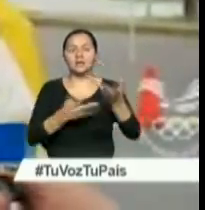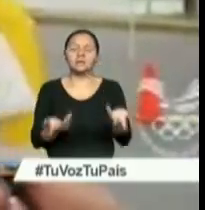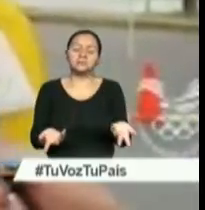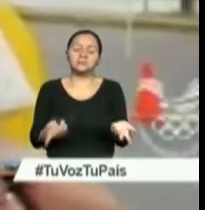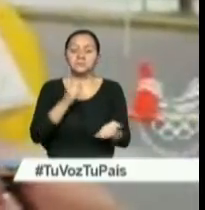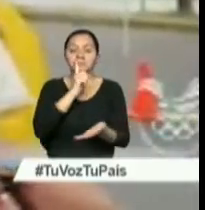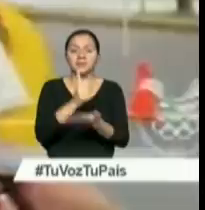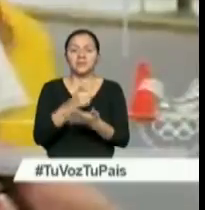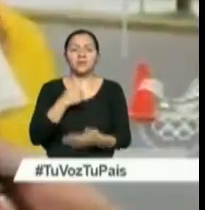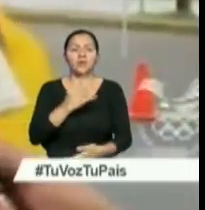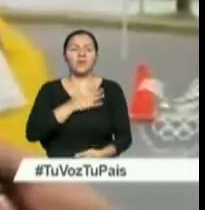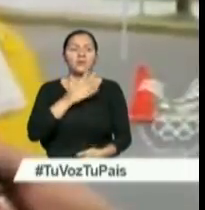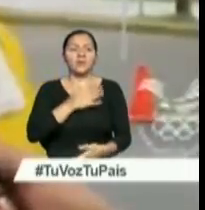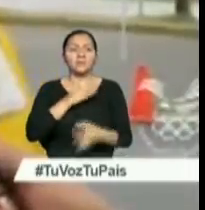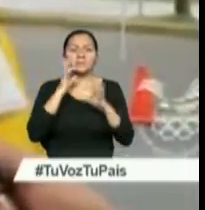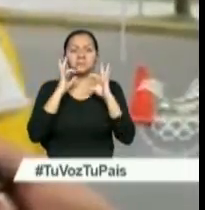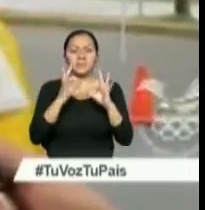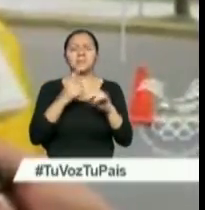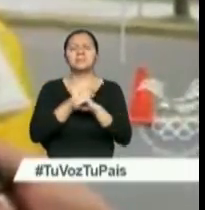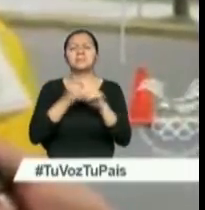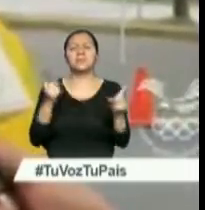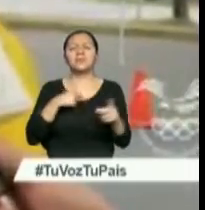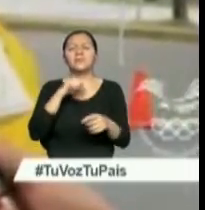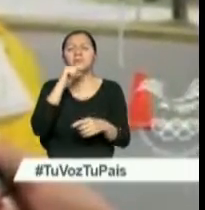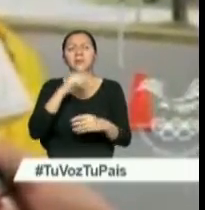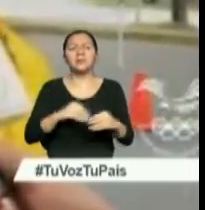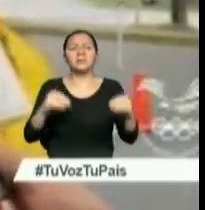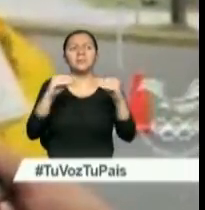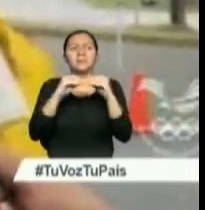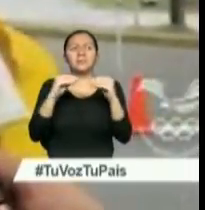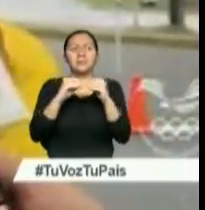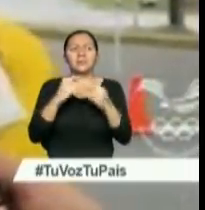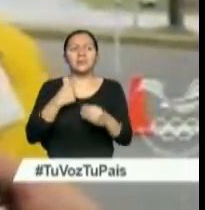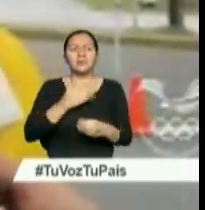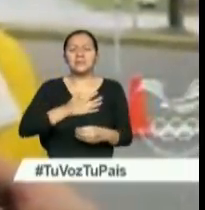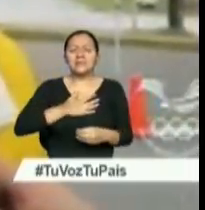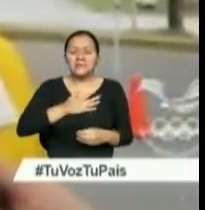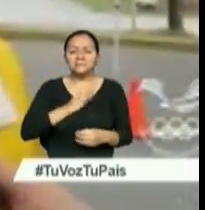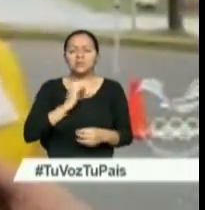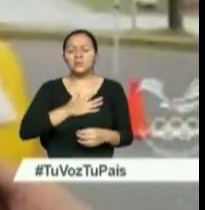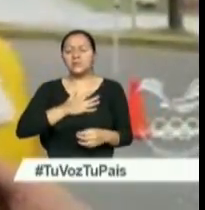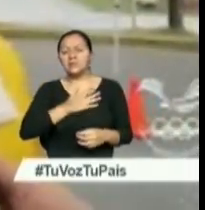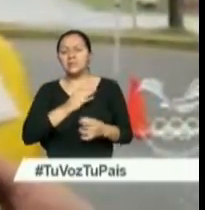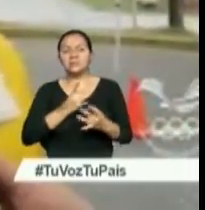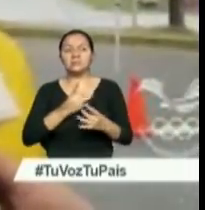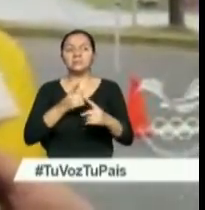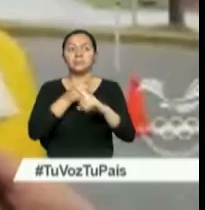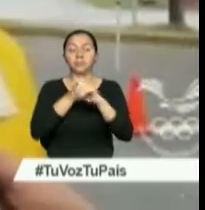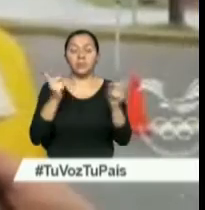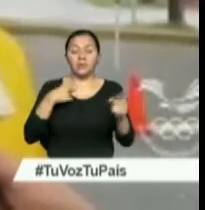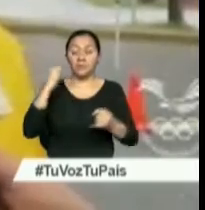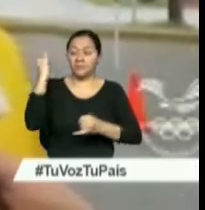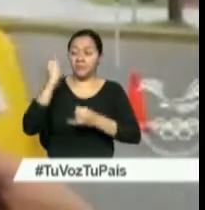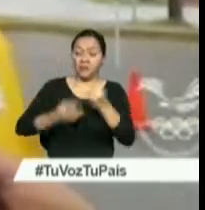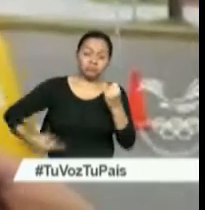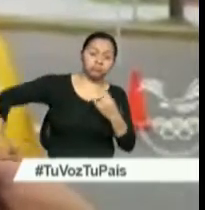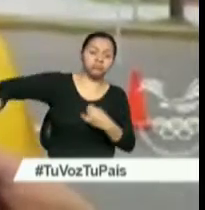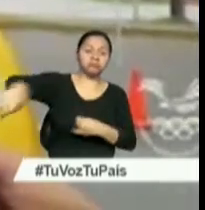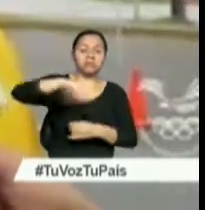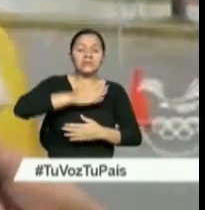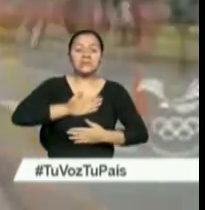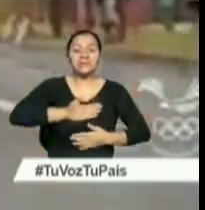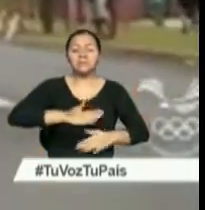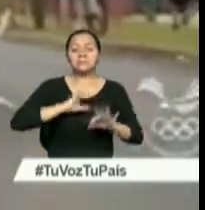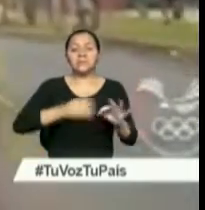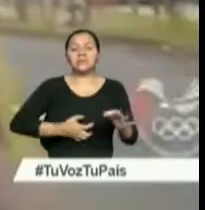tenía la confianza en mi cara a pie, lamentablemente nos falló un poco la barriga, pero como digo, al final la última vuelta me pasó y pude